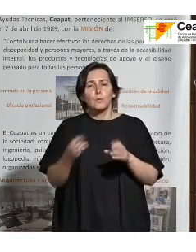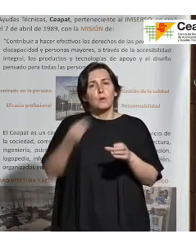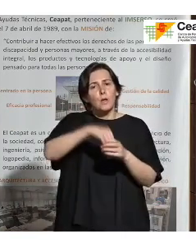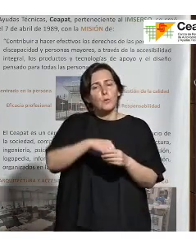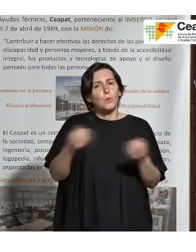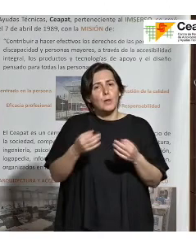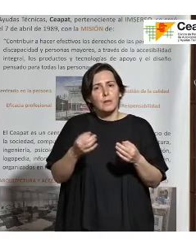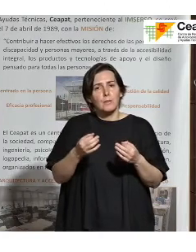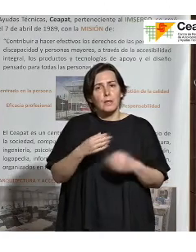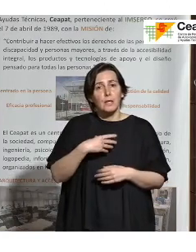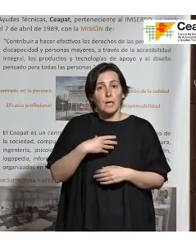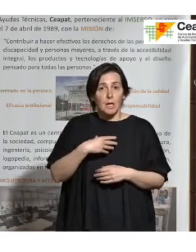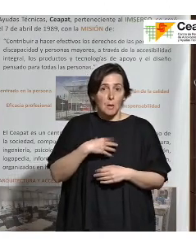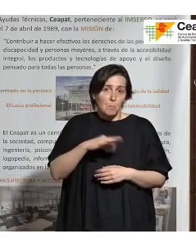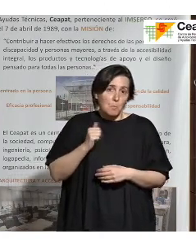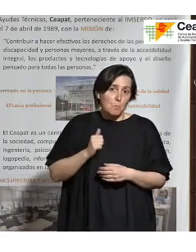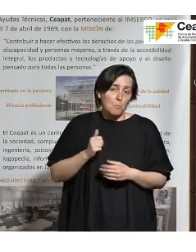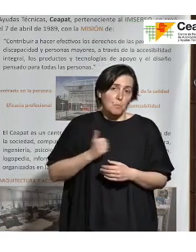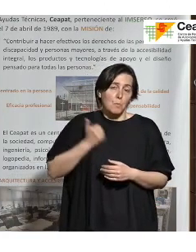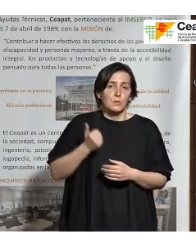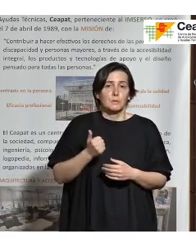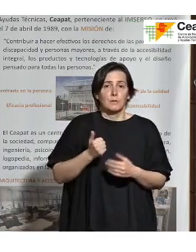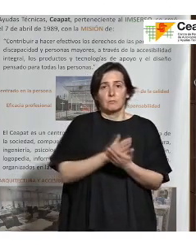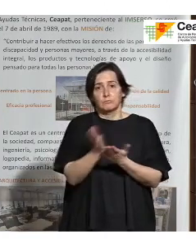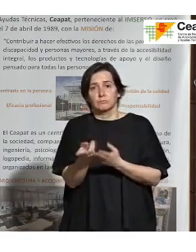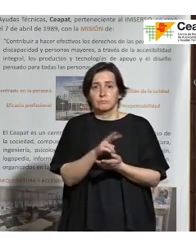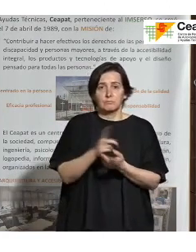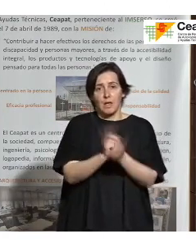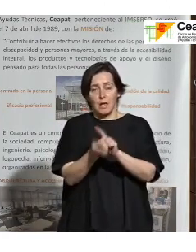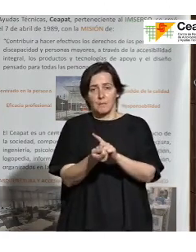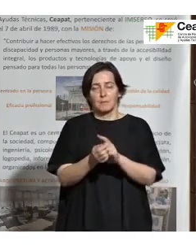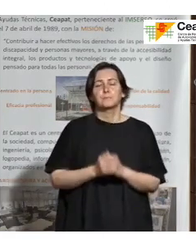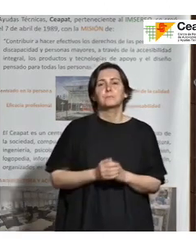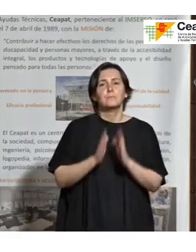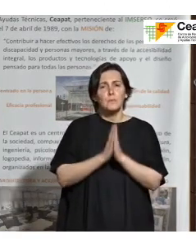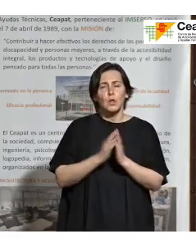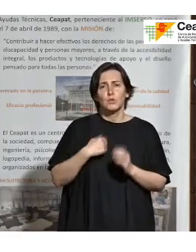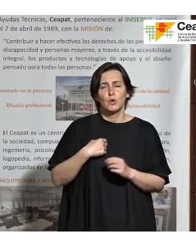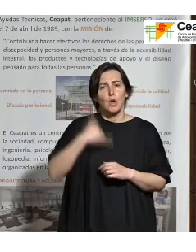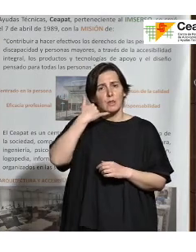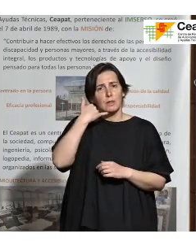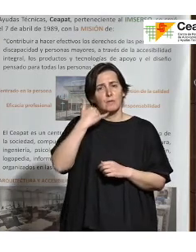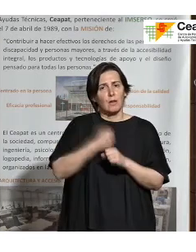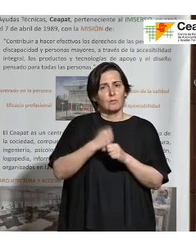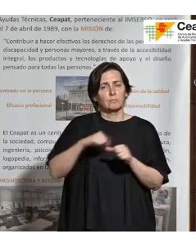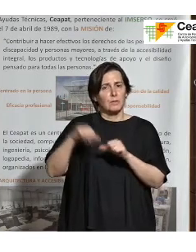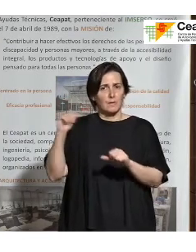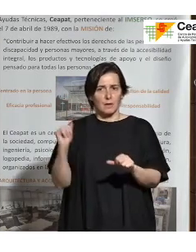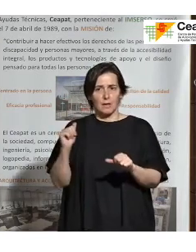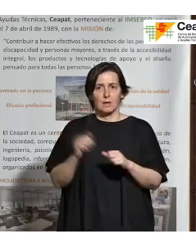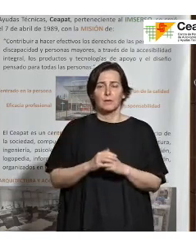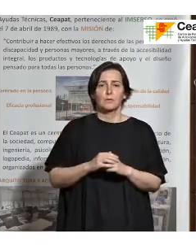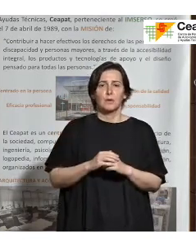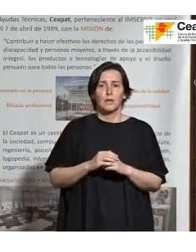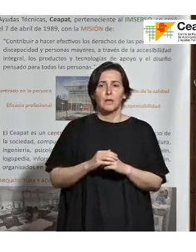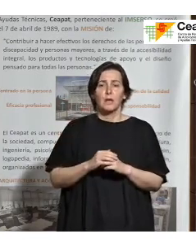esa posibilidad. Y, por favor, yo he trabajado en telefónica y para que nadie se ofenda,